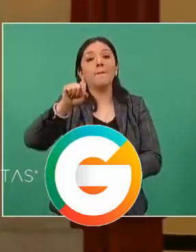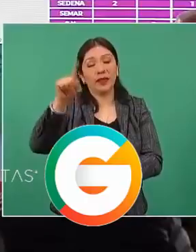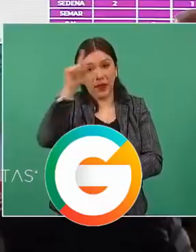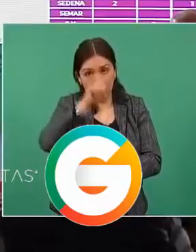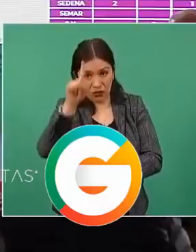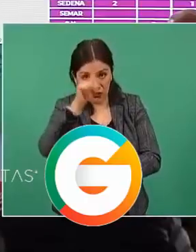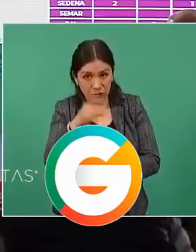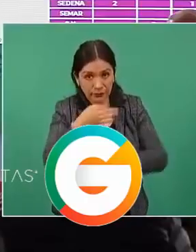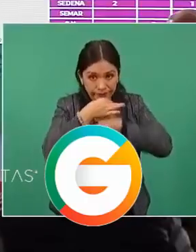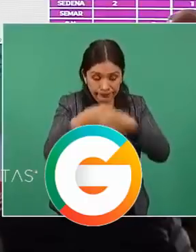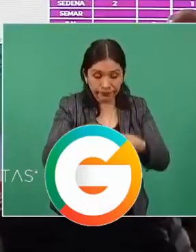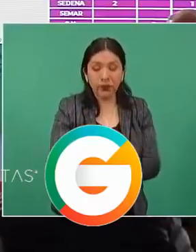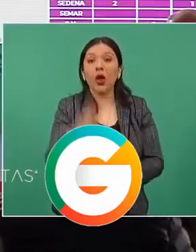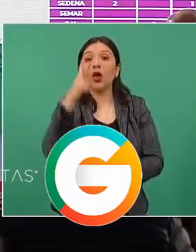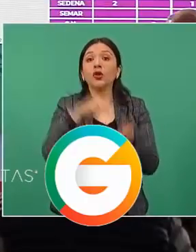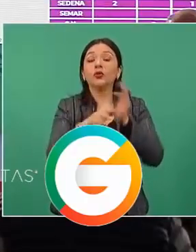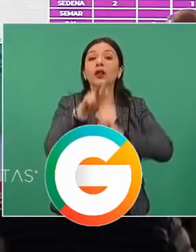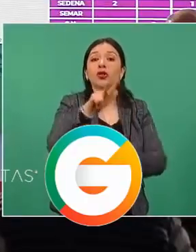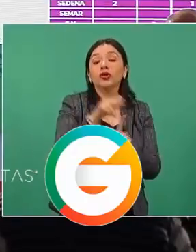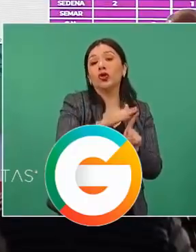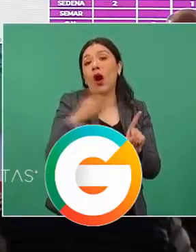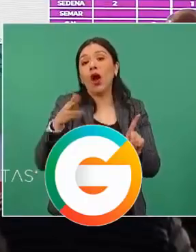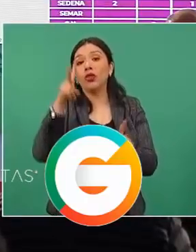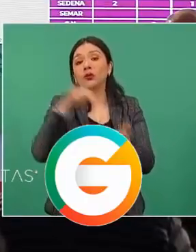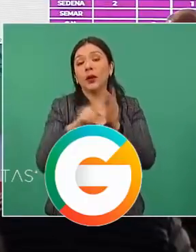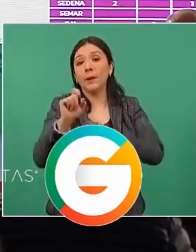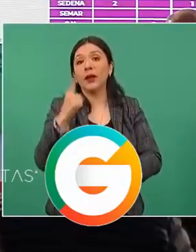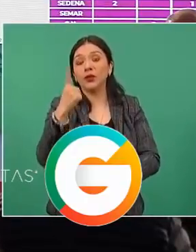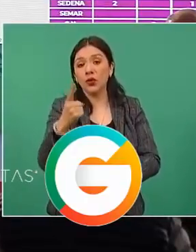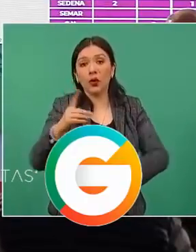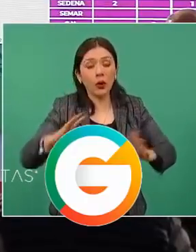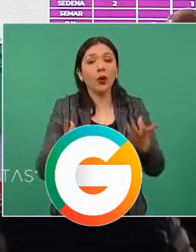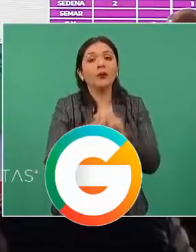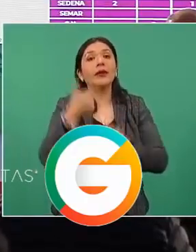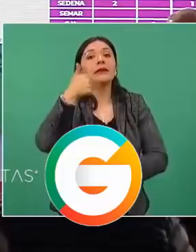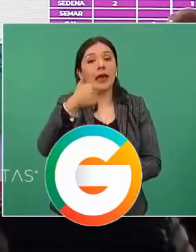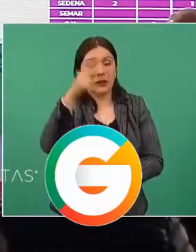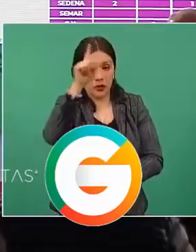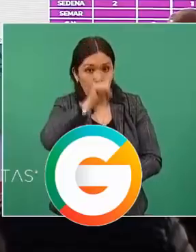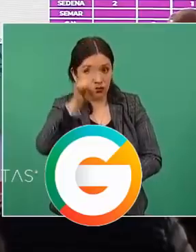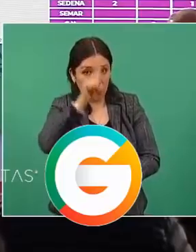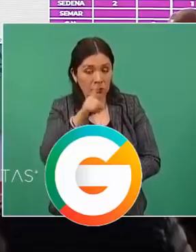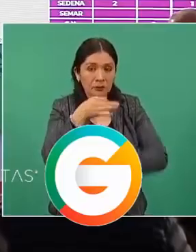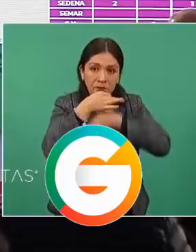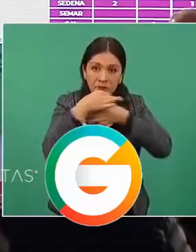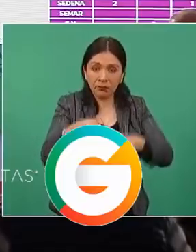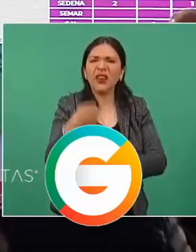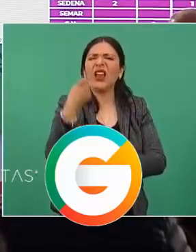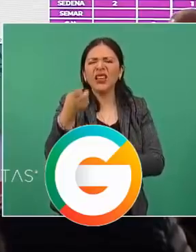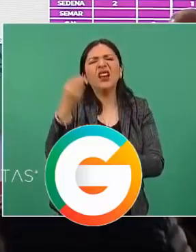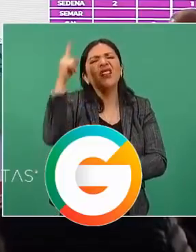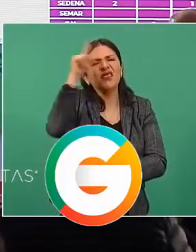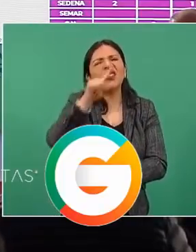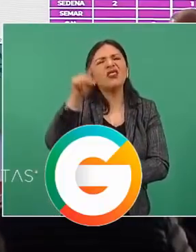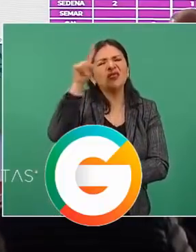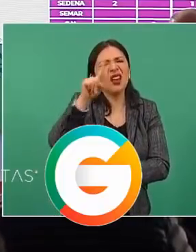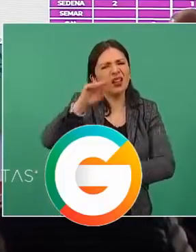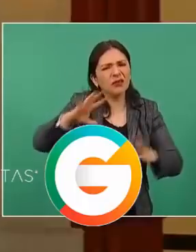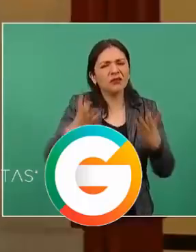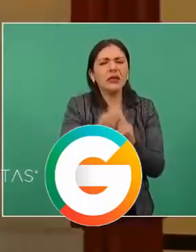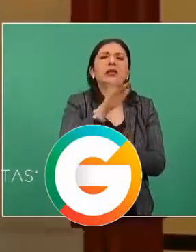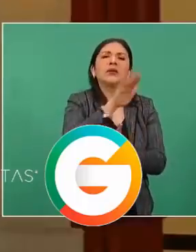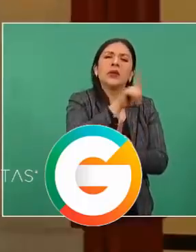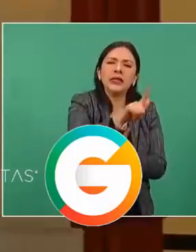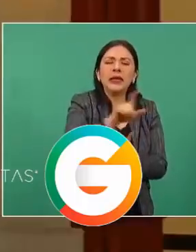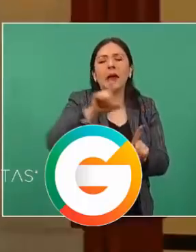Y en el periodo del 18 al 21, llevamos seis recomendaciones. Estas recomendaciones, las 57, las